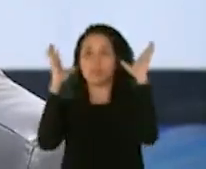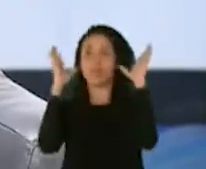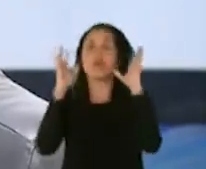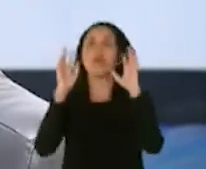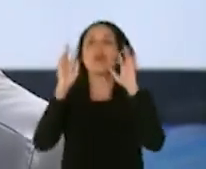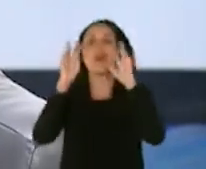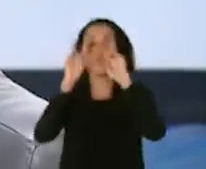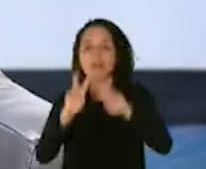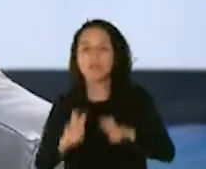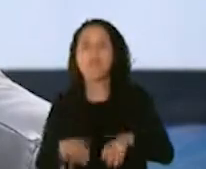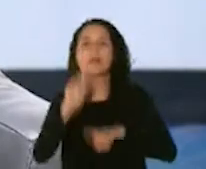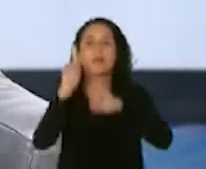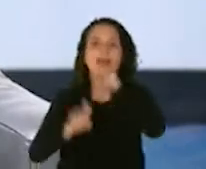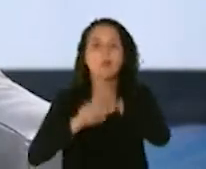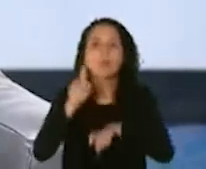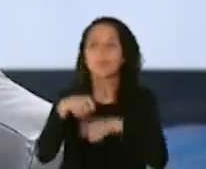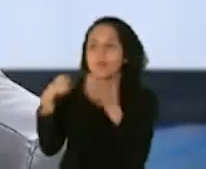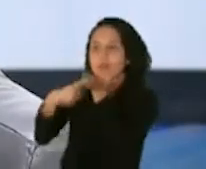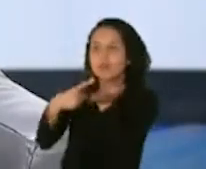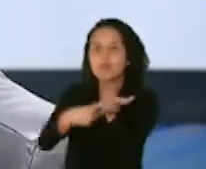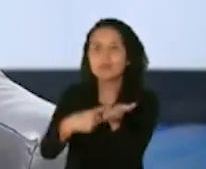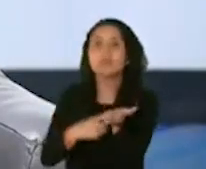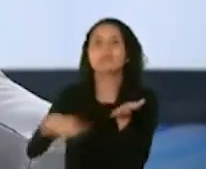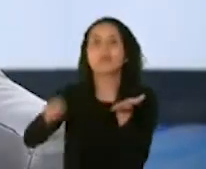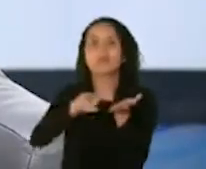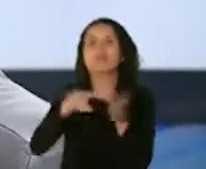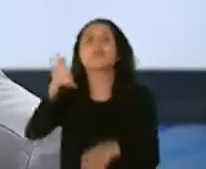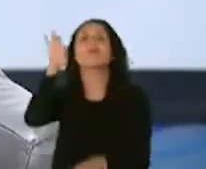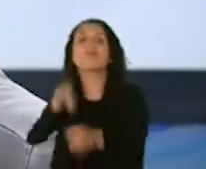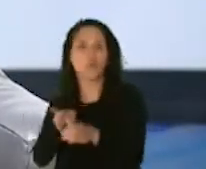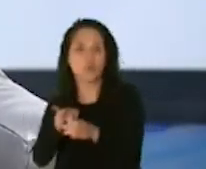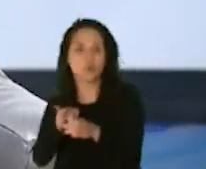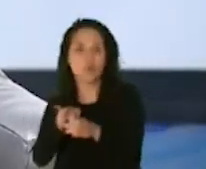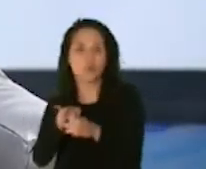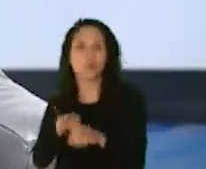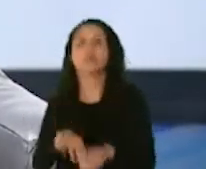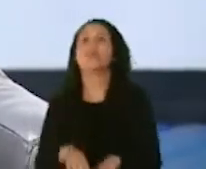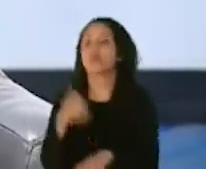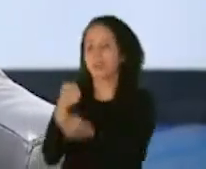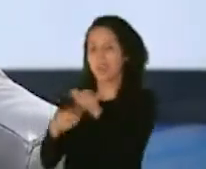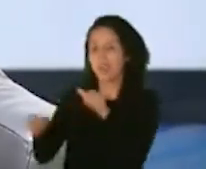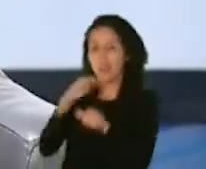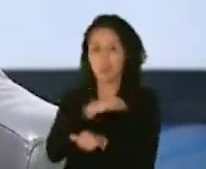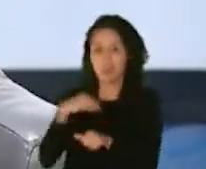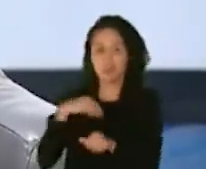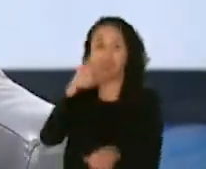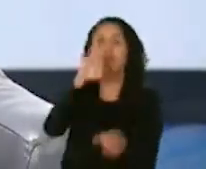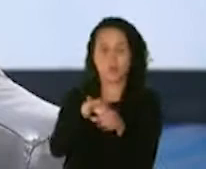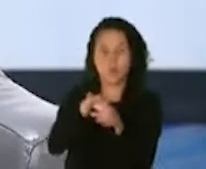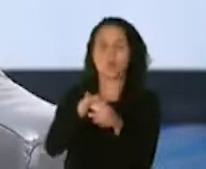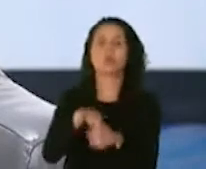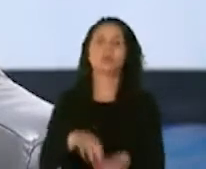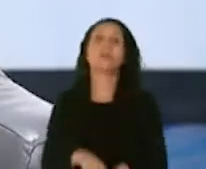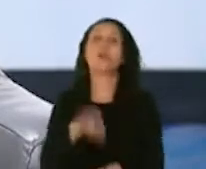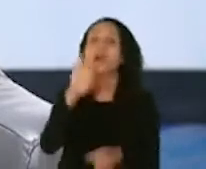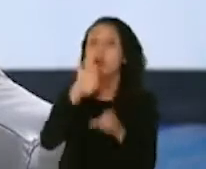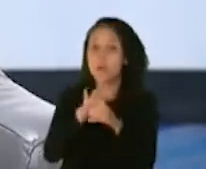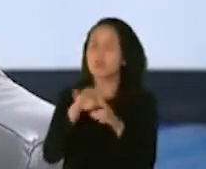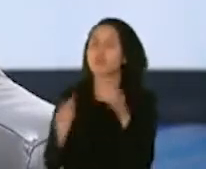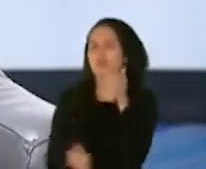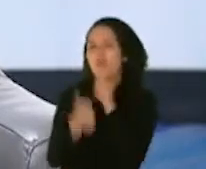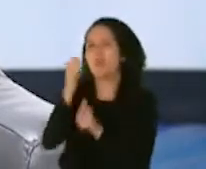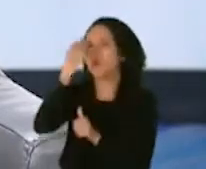analizar, preguntar, discutir, emiten un voto. Cada uno de estos miembros emite un voto. El voto fue